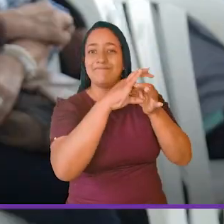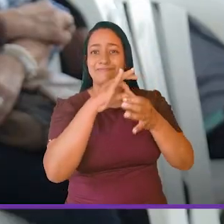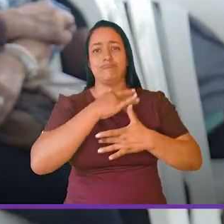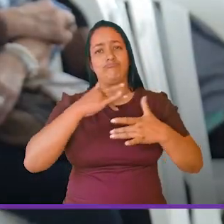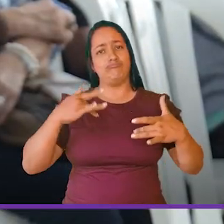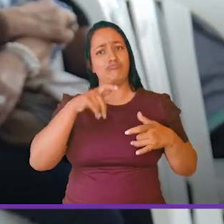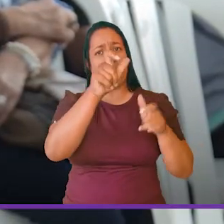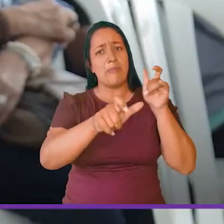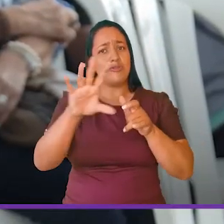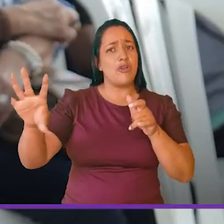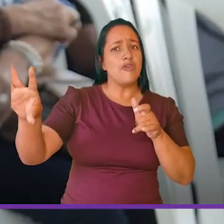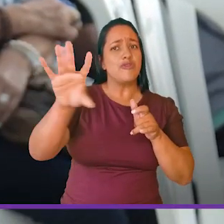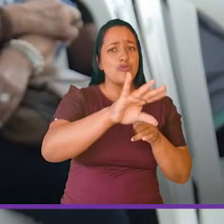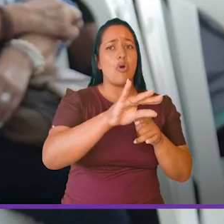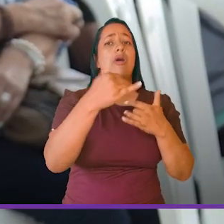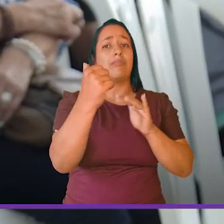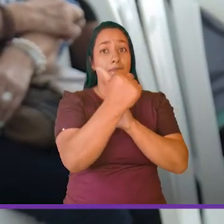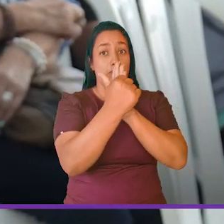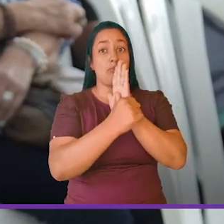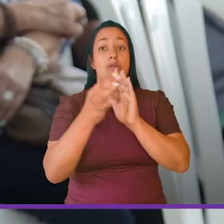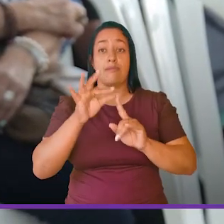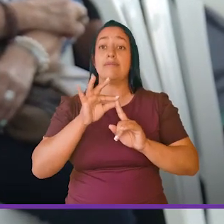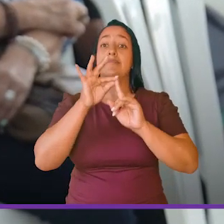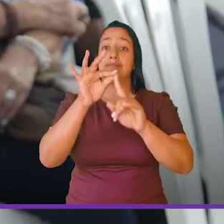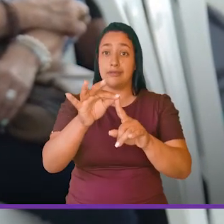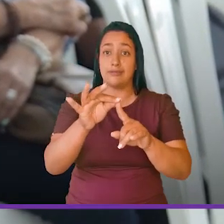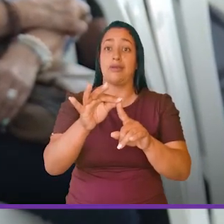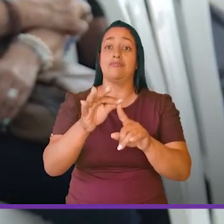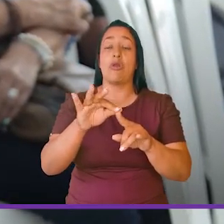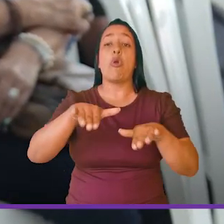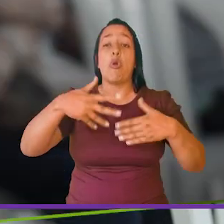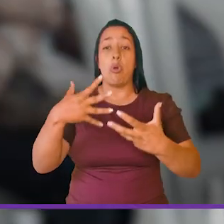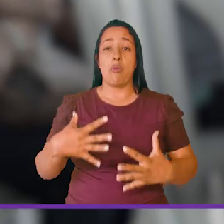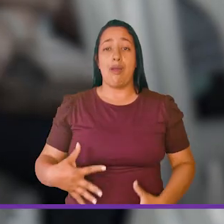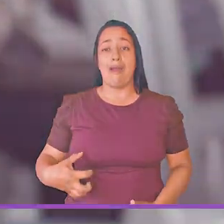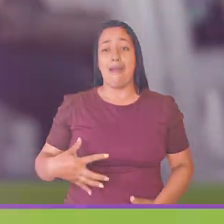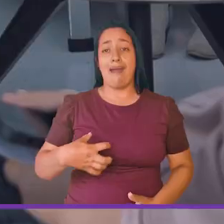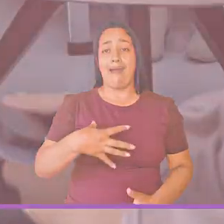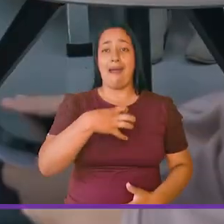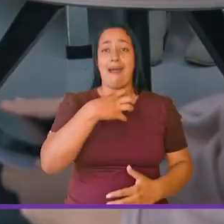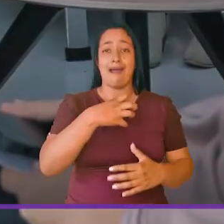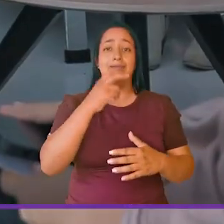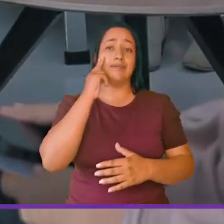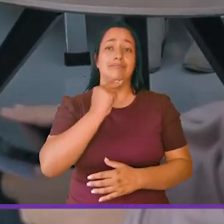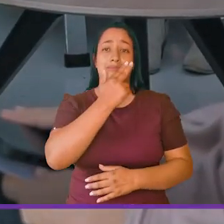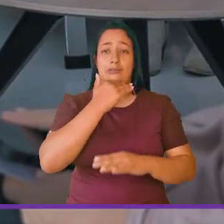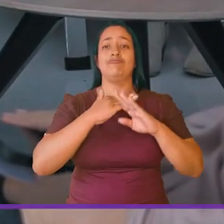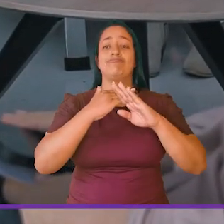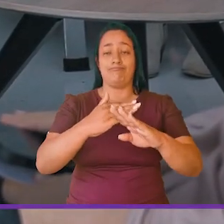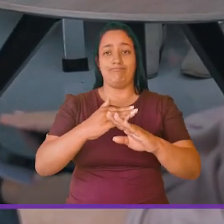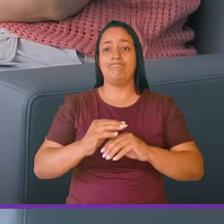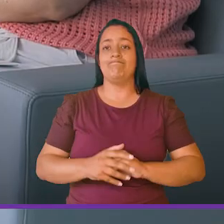salud de las personas en este programa tan bonito como es la prevención del cáncer de mama.